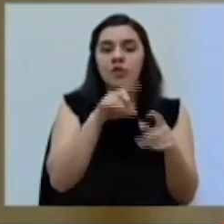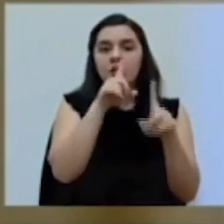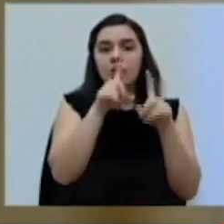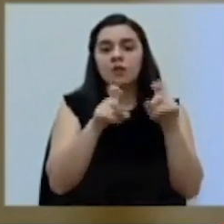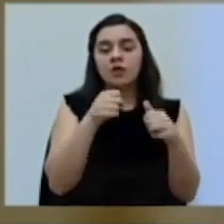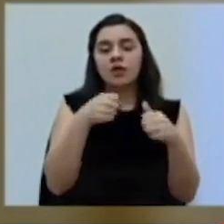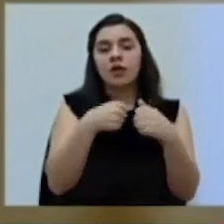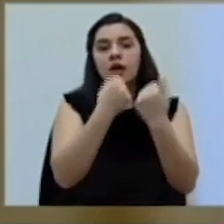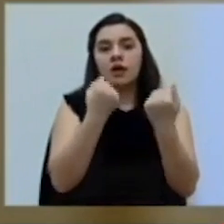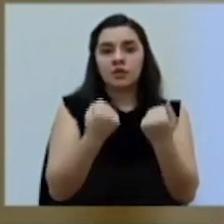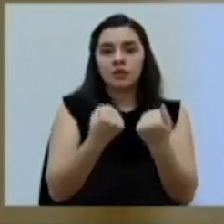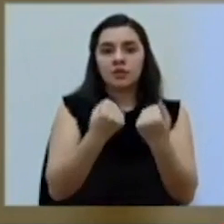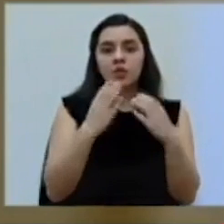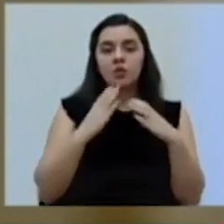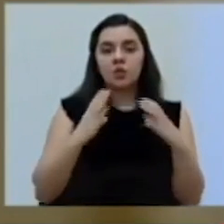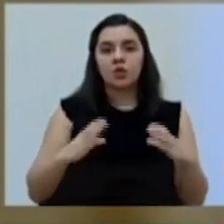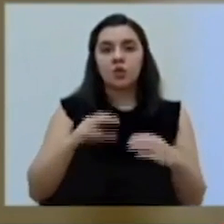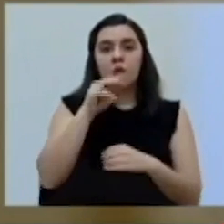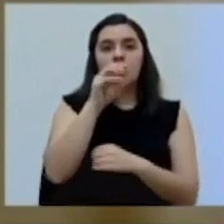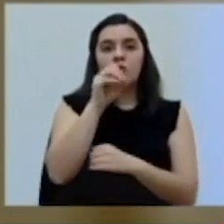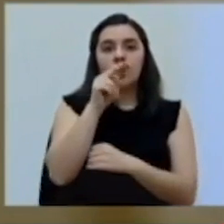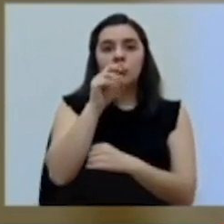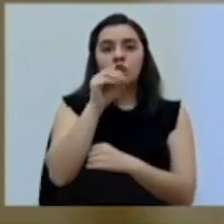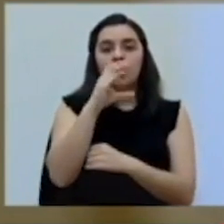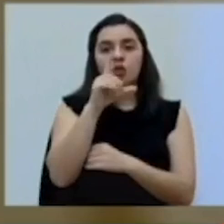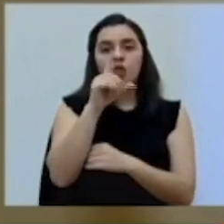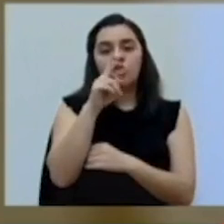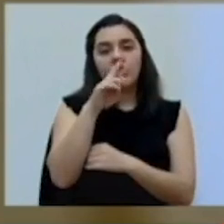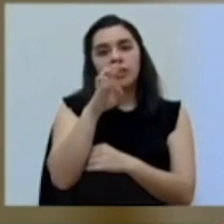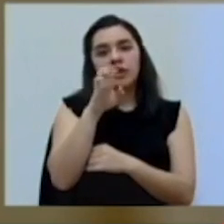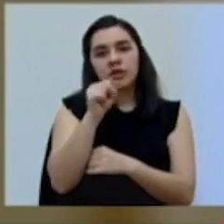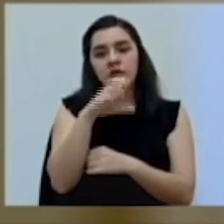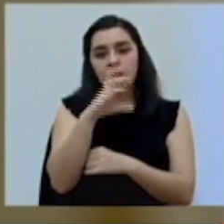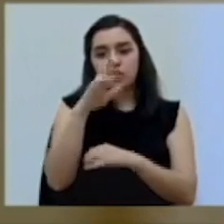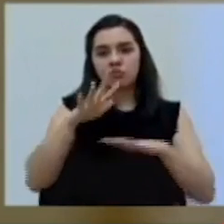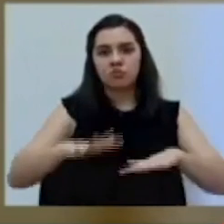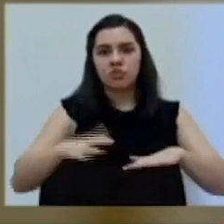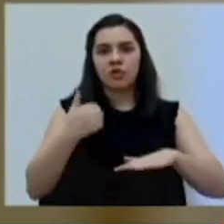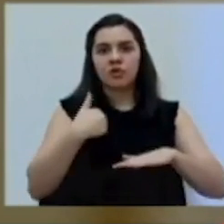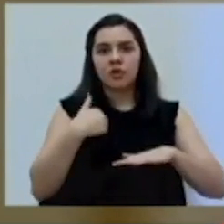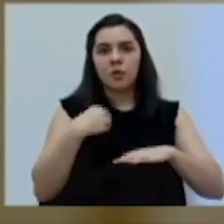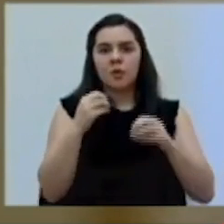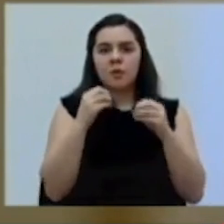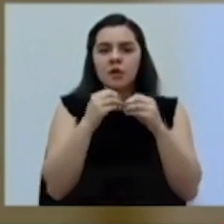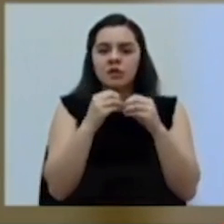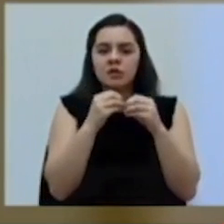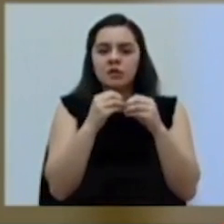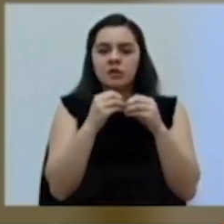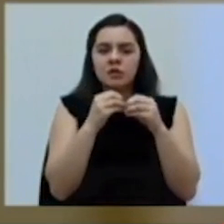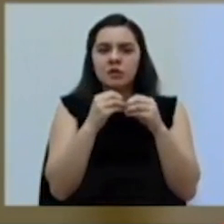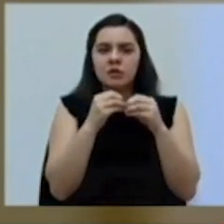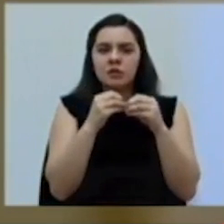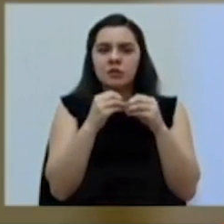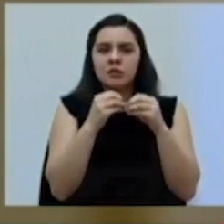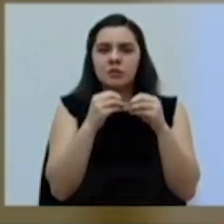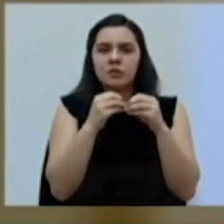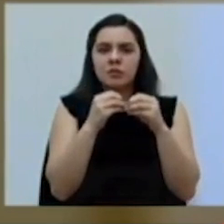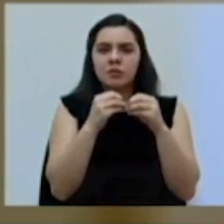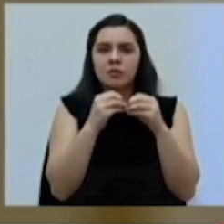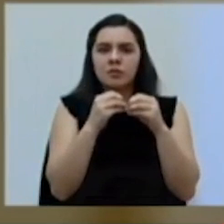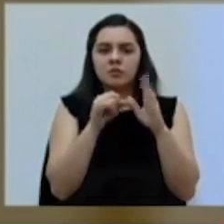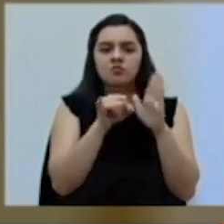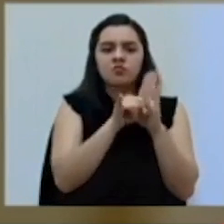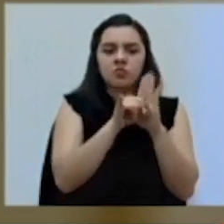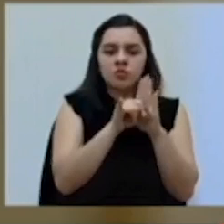anticuerpos monoclonales en Costa Rica, lo que tenemos más cercano son los anticuerpos